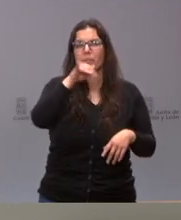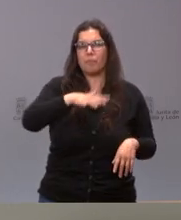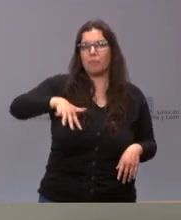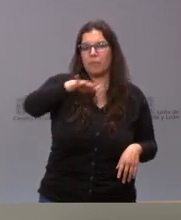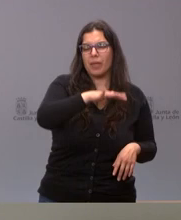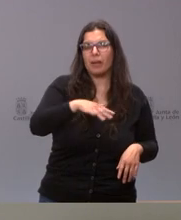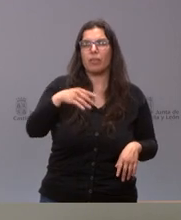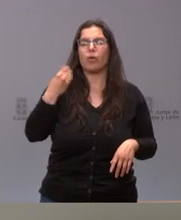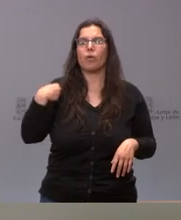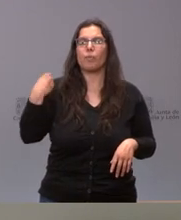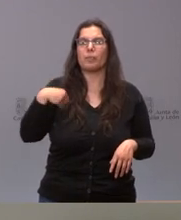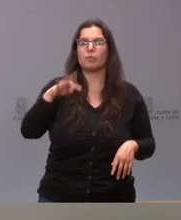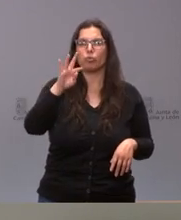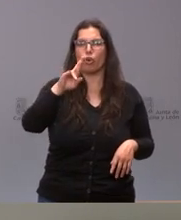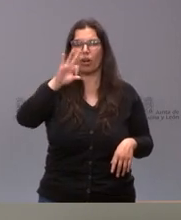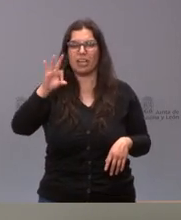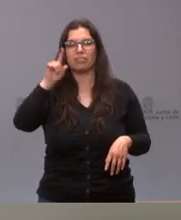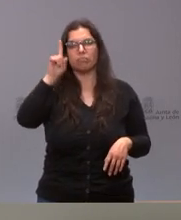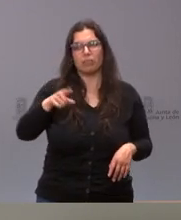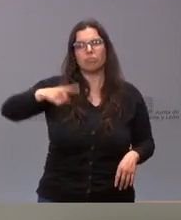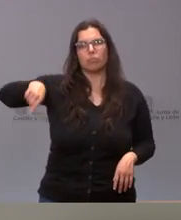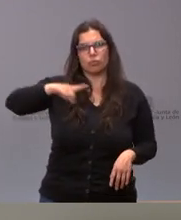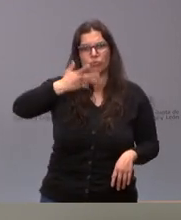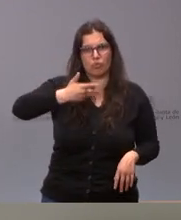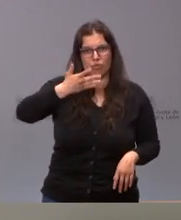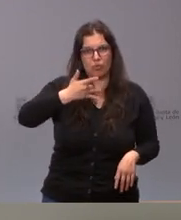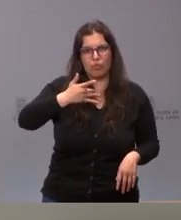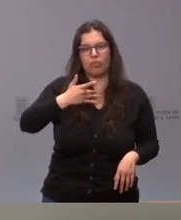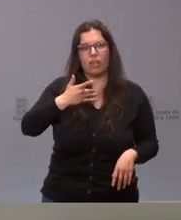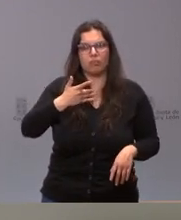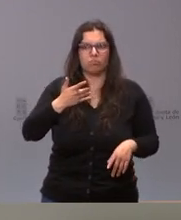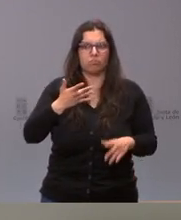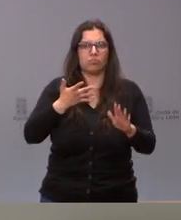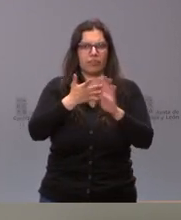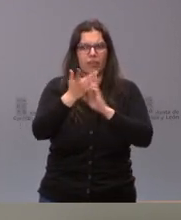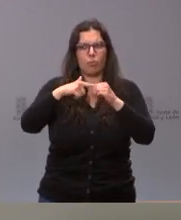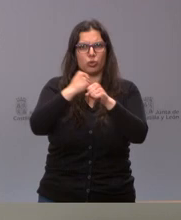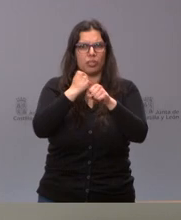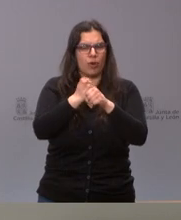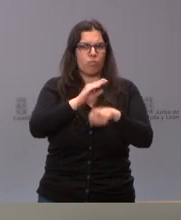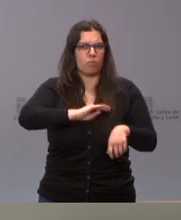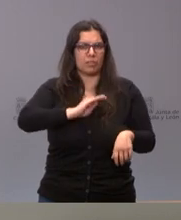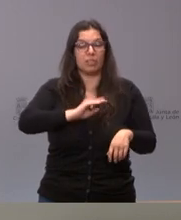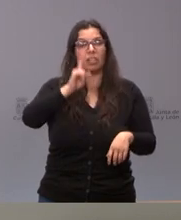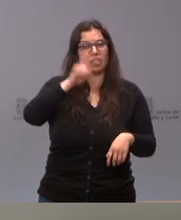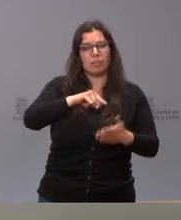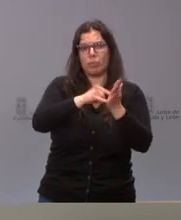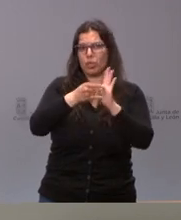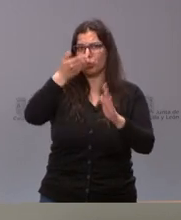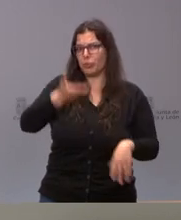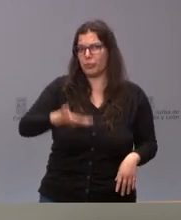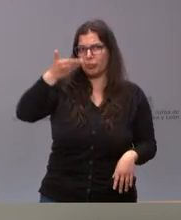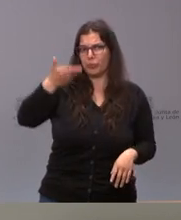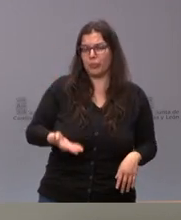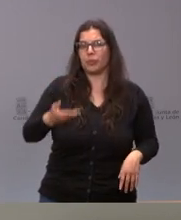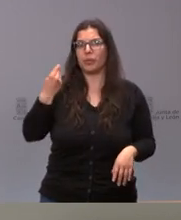tema de Torres que ustedes también están conociendo y que suponen cientos de puestos de trabajo e igualmente proyectos muy relevantes en el entorno